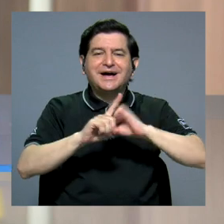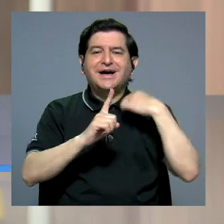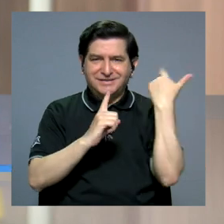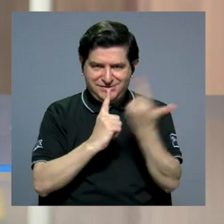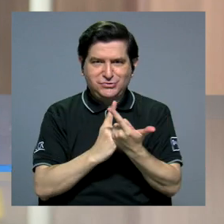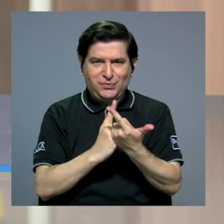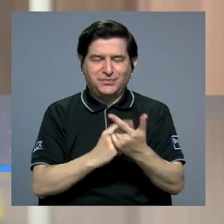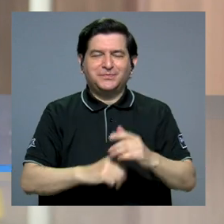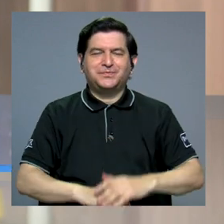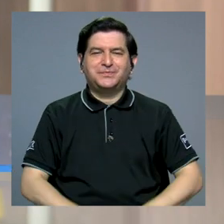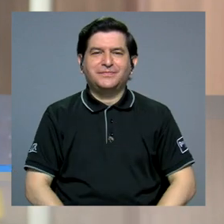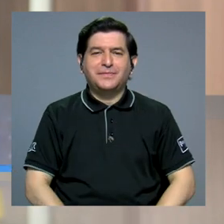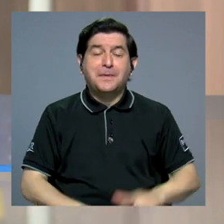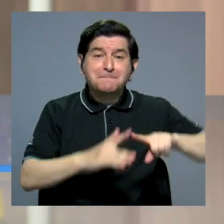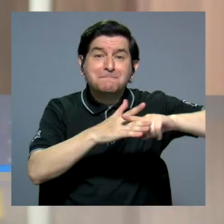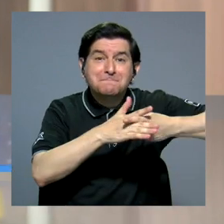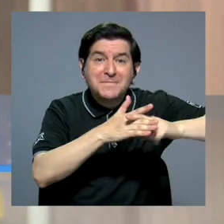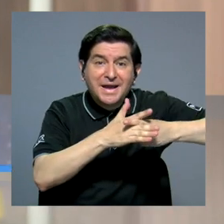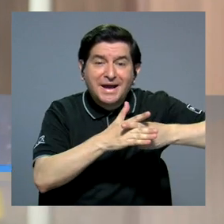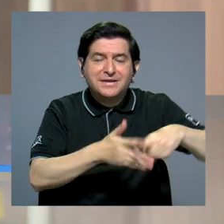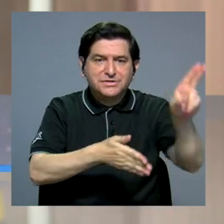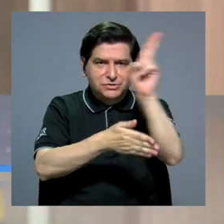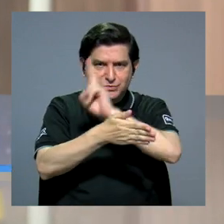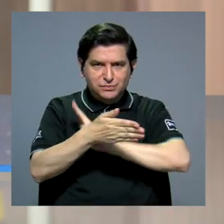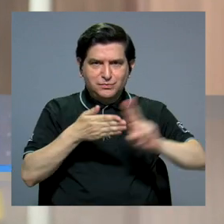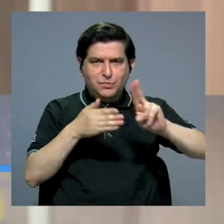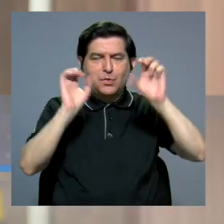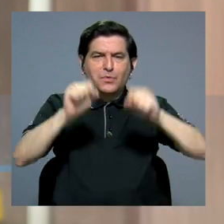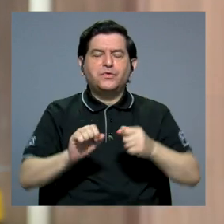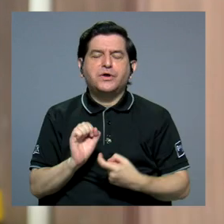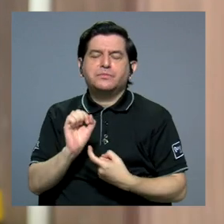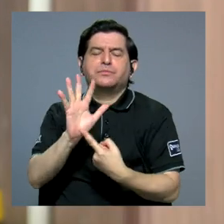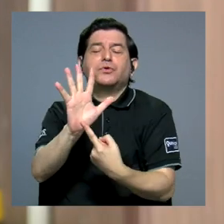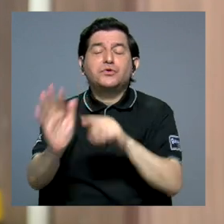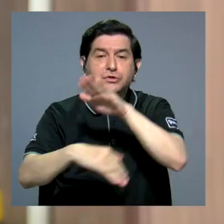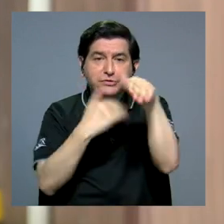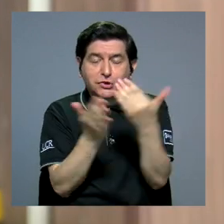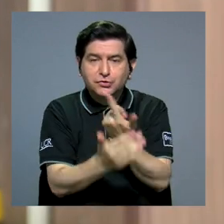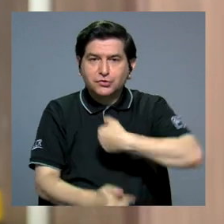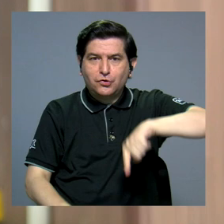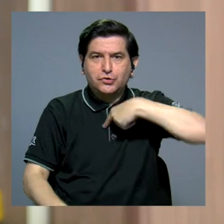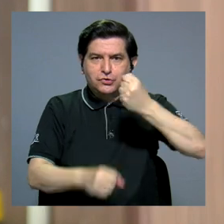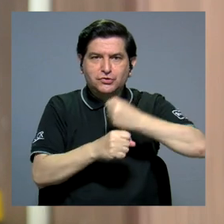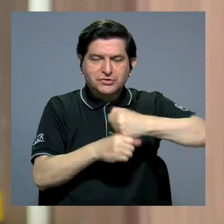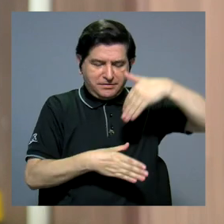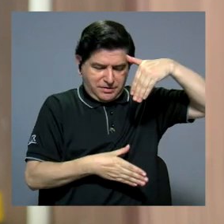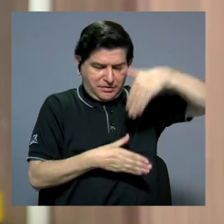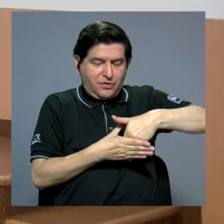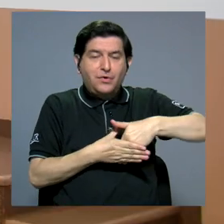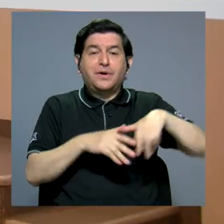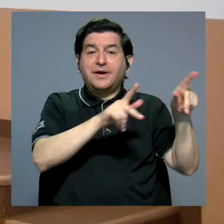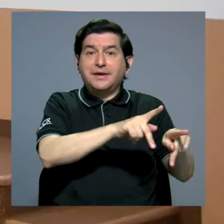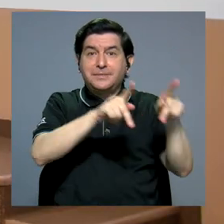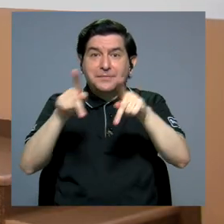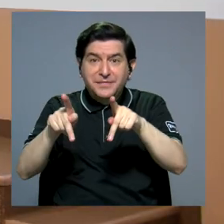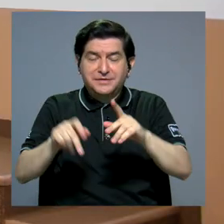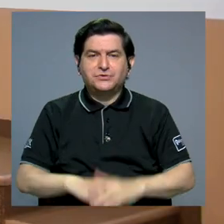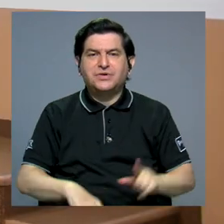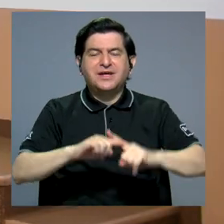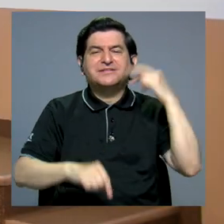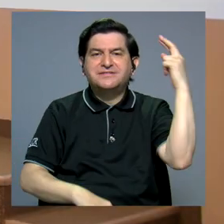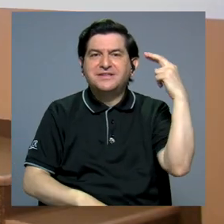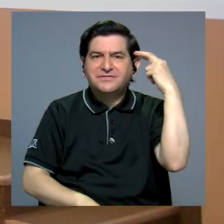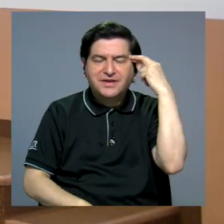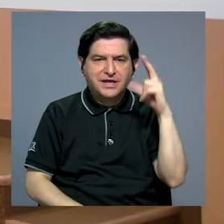somos acción social y es el mecanismo que tiene la universidad para poder proyectar todo lo que nosotros hacemos a lo interno a las personas que